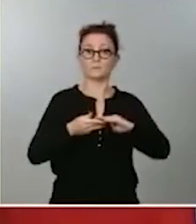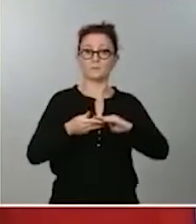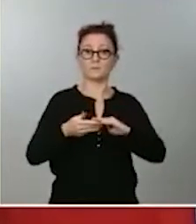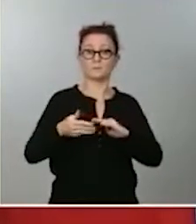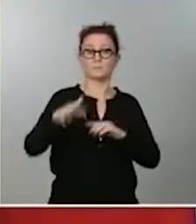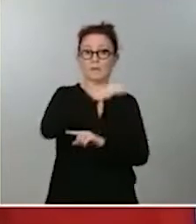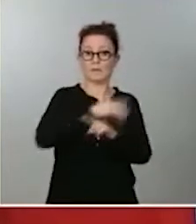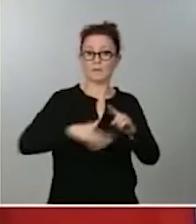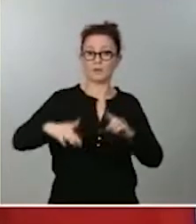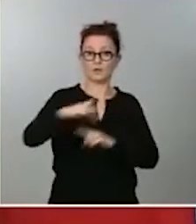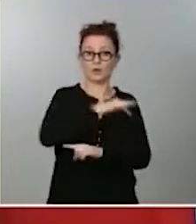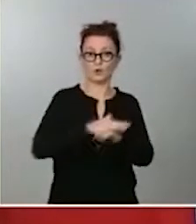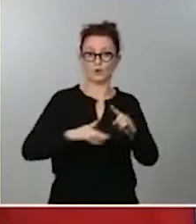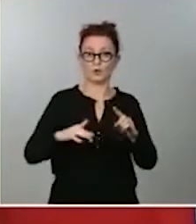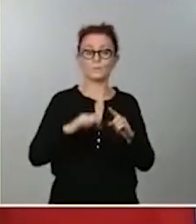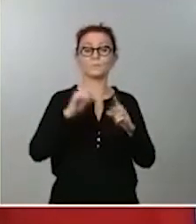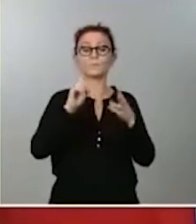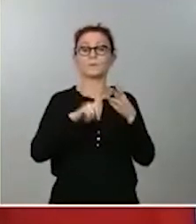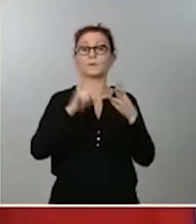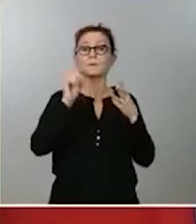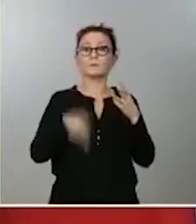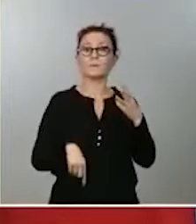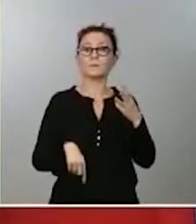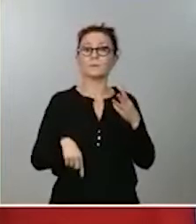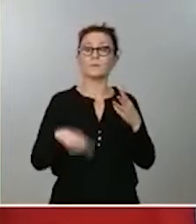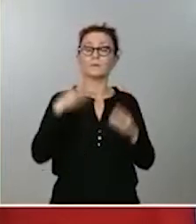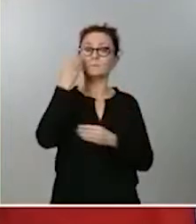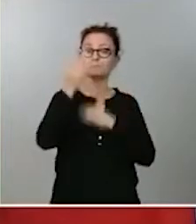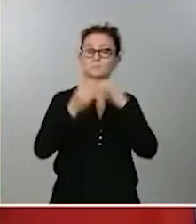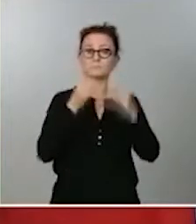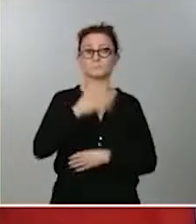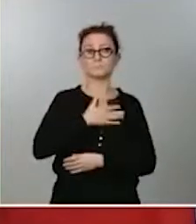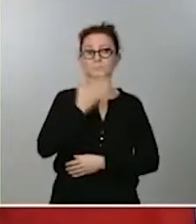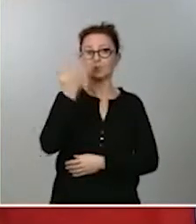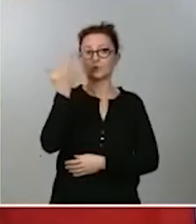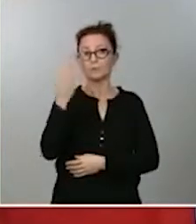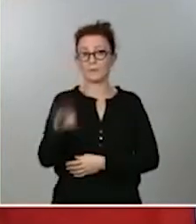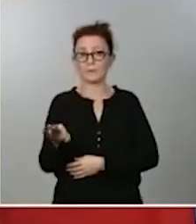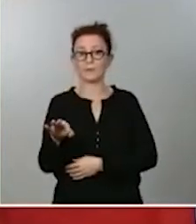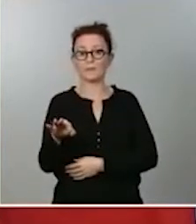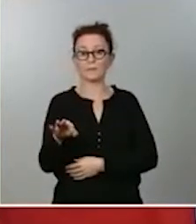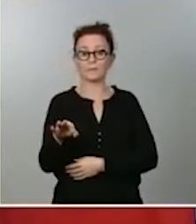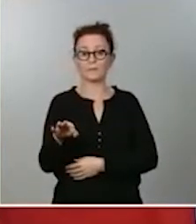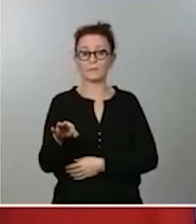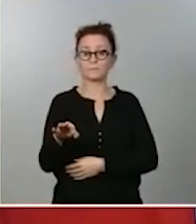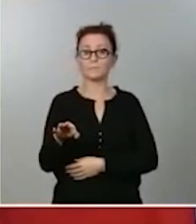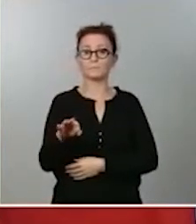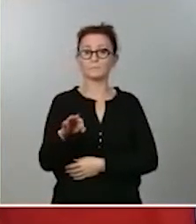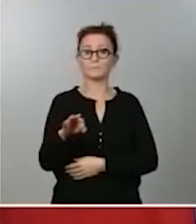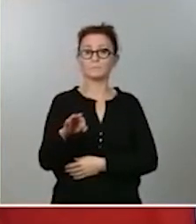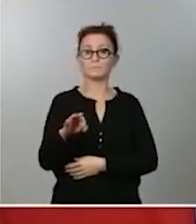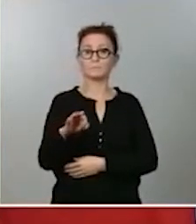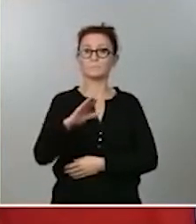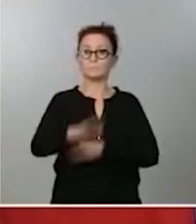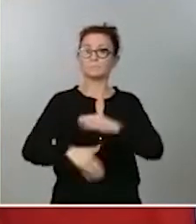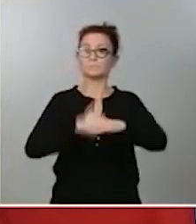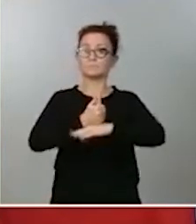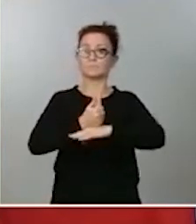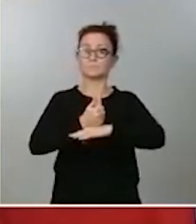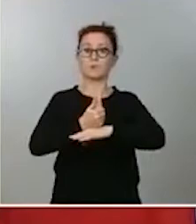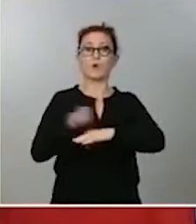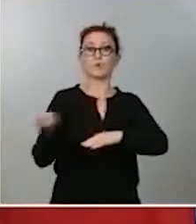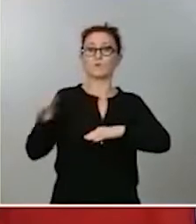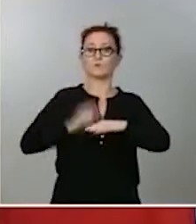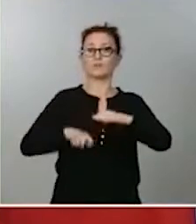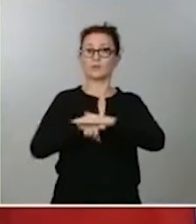Y, en tercer lugar, también se plantea la posibilidad de que el órgano profesional de gestión de Europa esté consensuado,